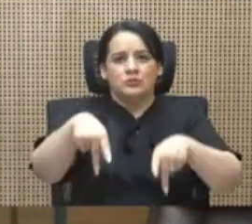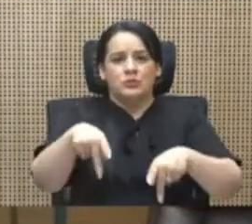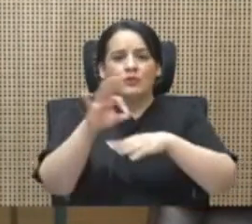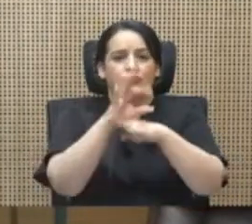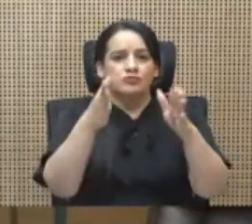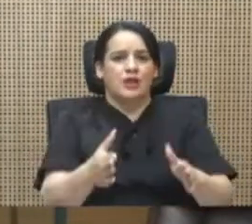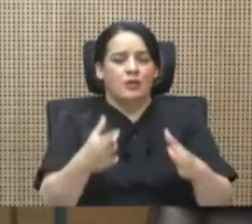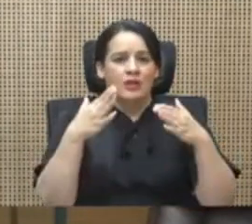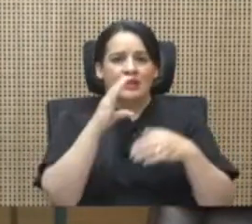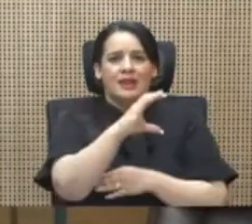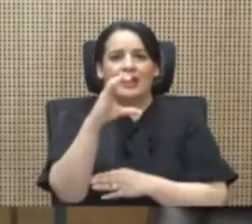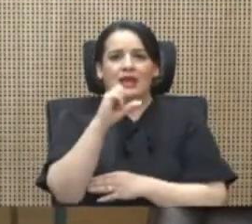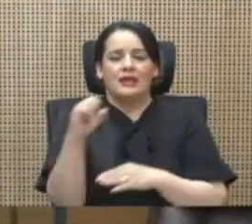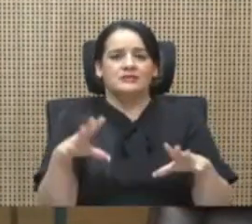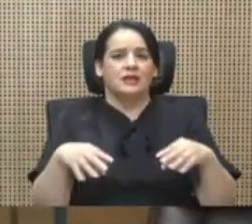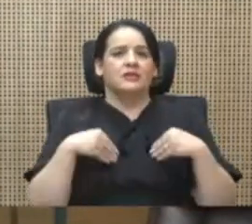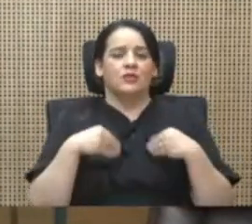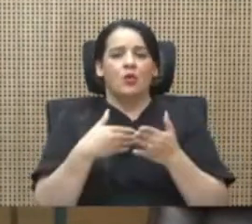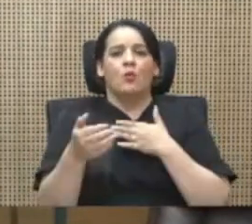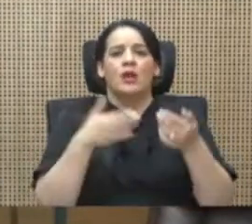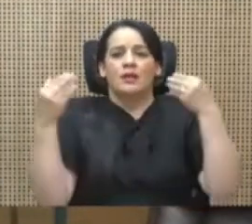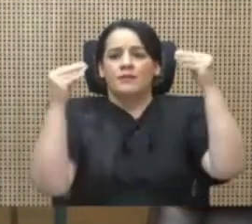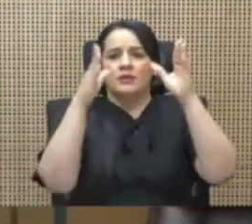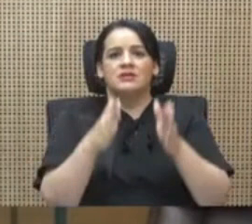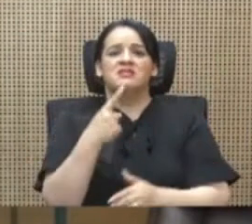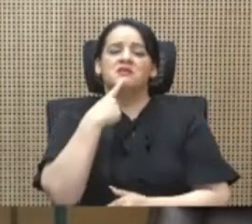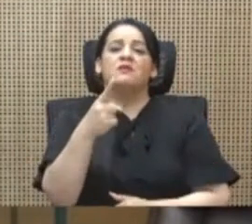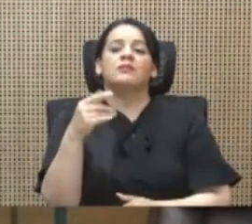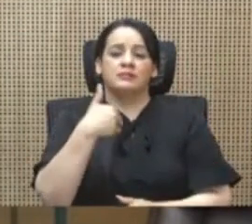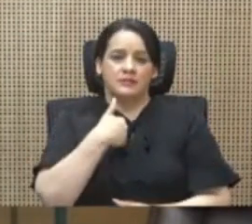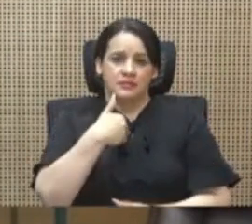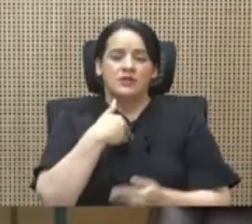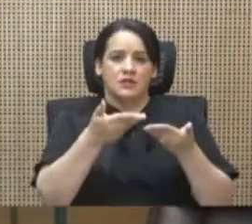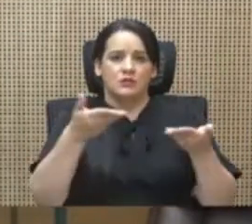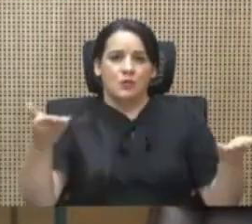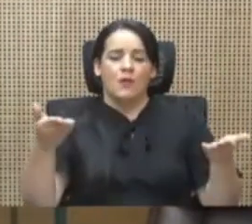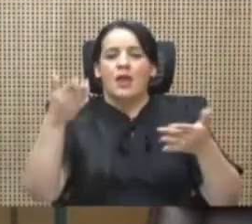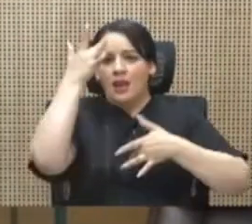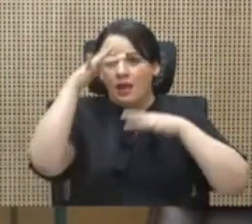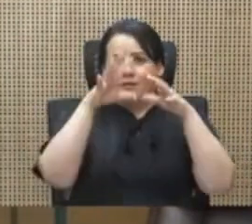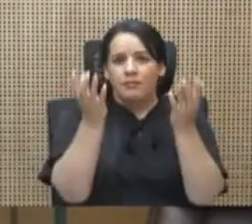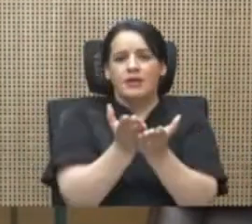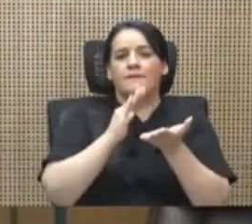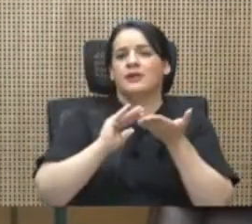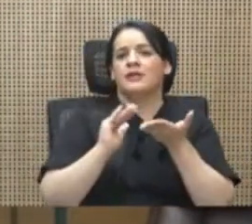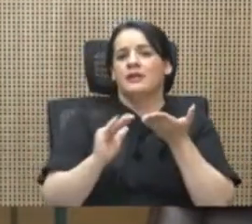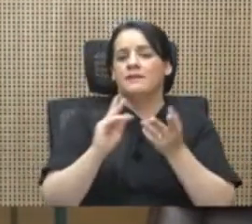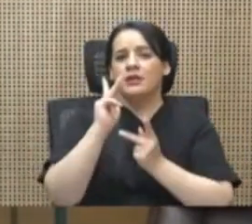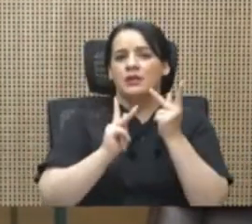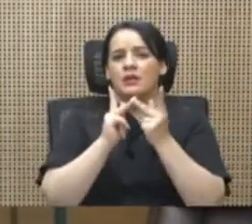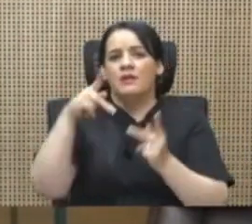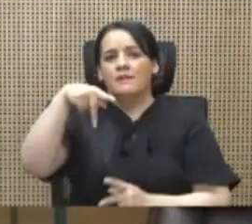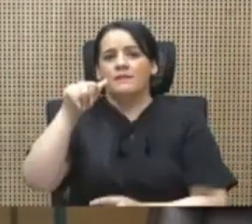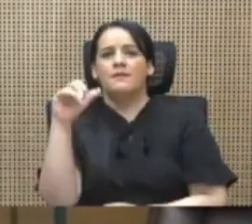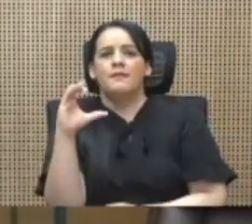aceptando cualquier proveedor que dijera que contaba con los insumos. La pandemia fue el pretexto perfecto que el PAC utilizó para